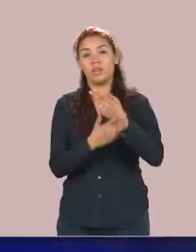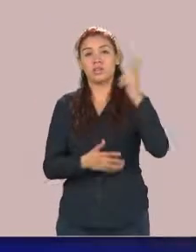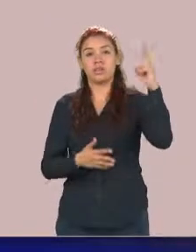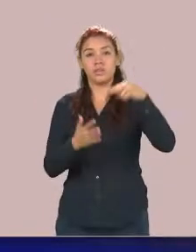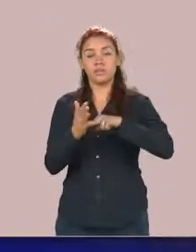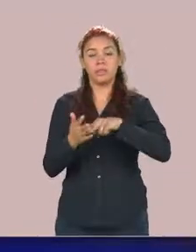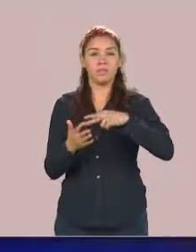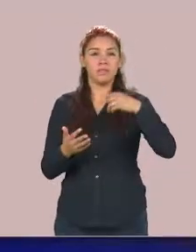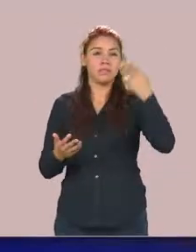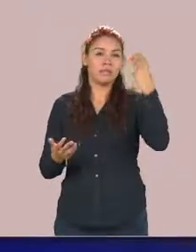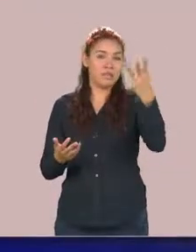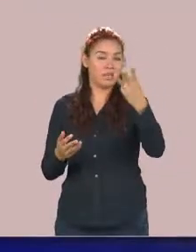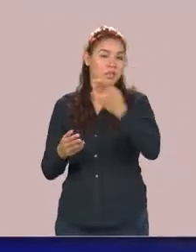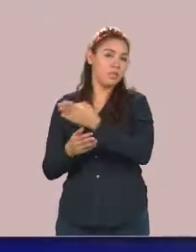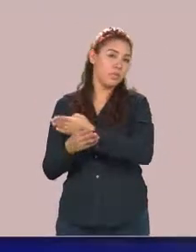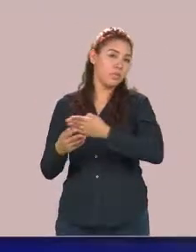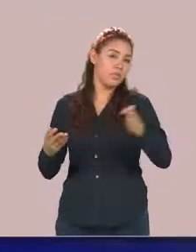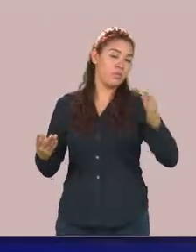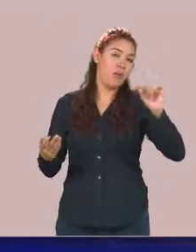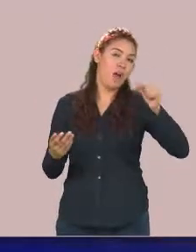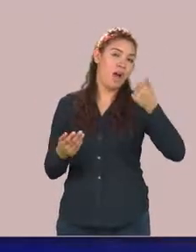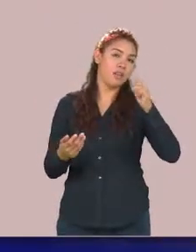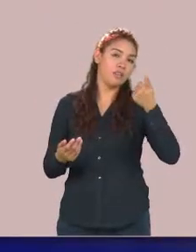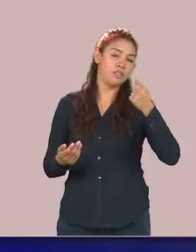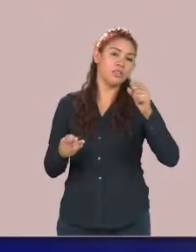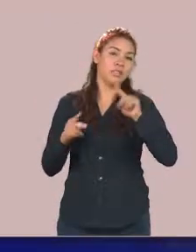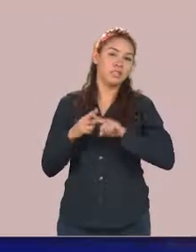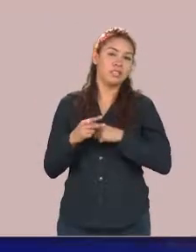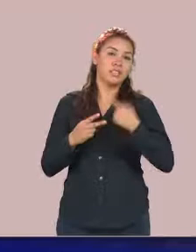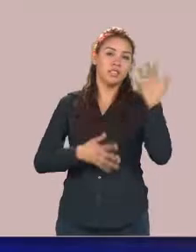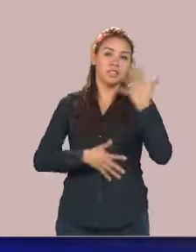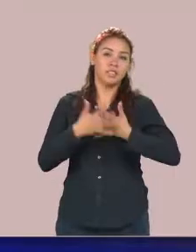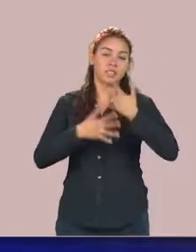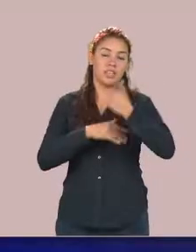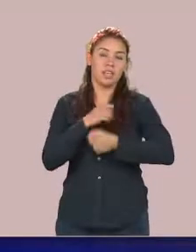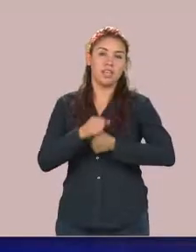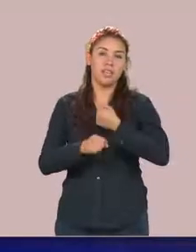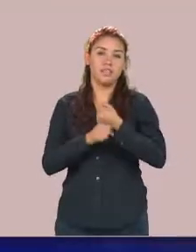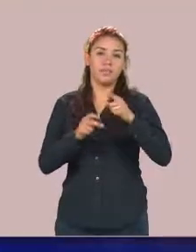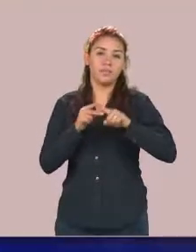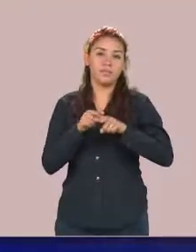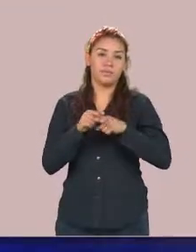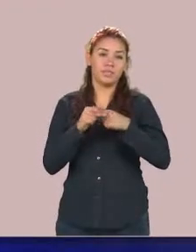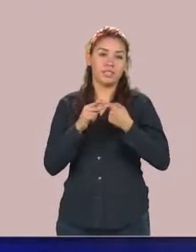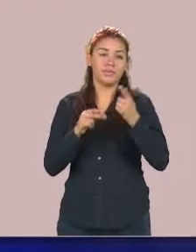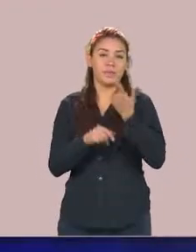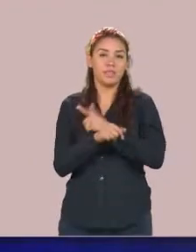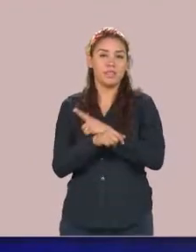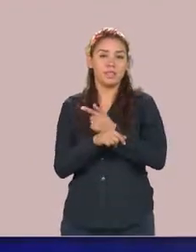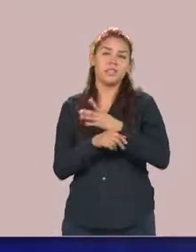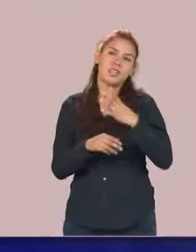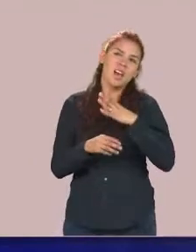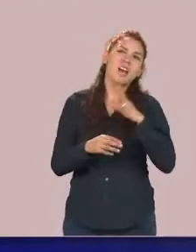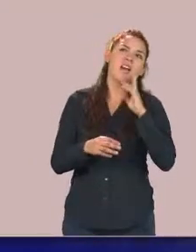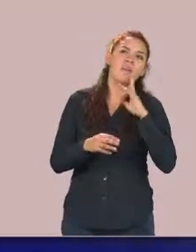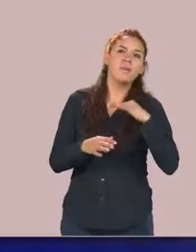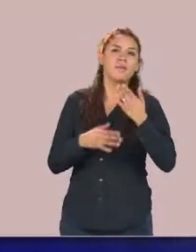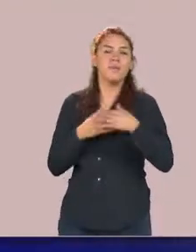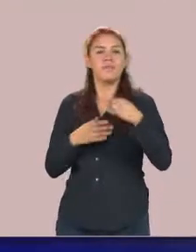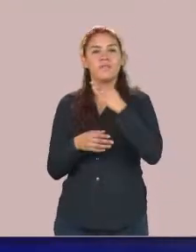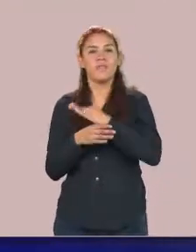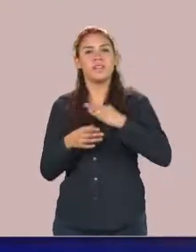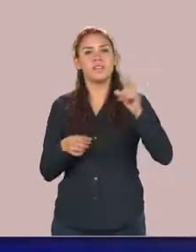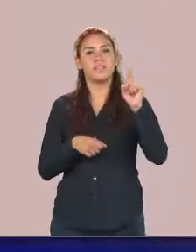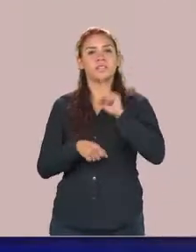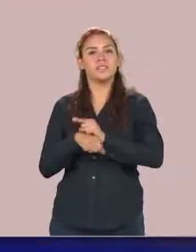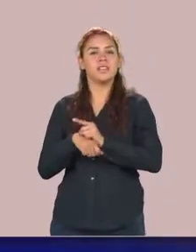cumpliendo los 15 años de iniciar la licenciatura y se tienen pensado hacer unos festejos relacionados con aunado a las actividades que